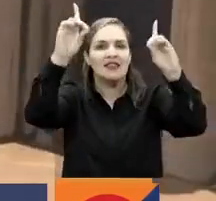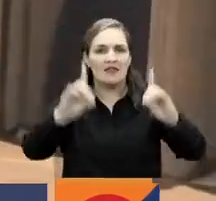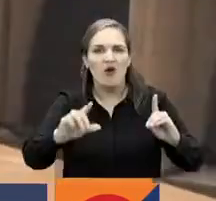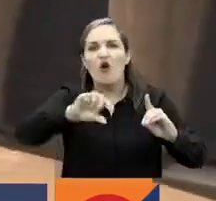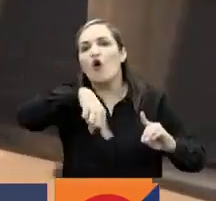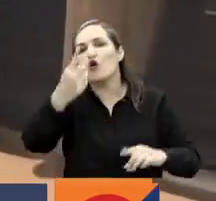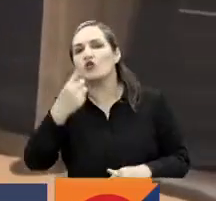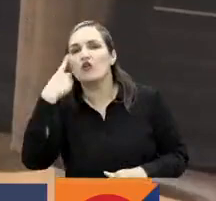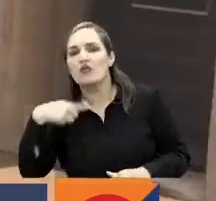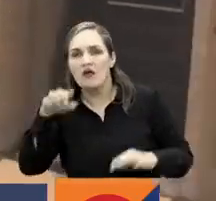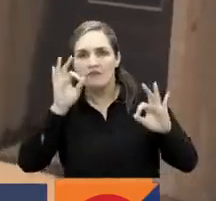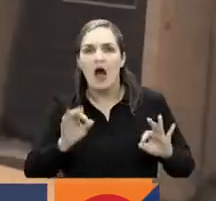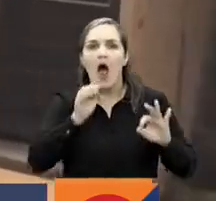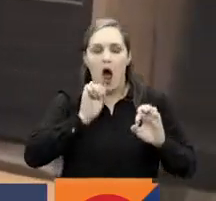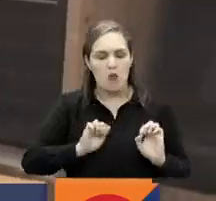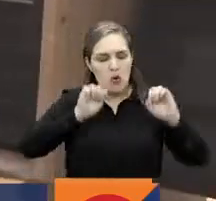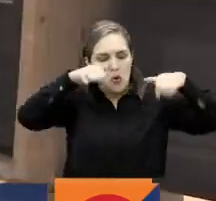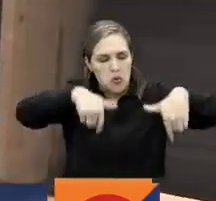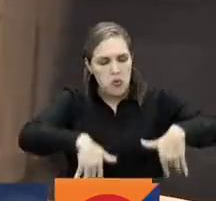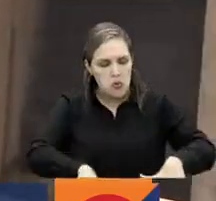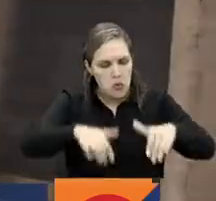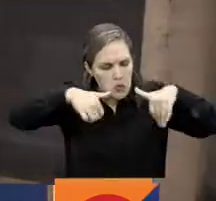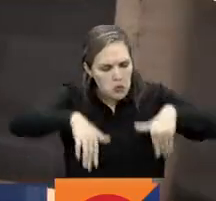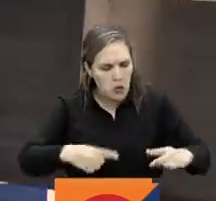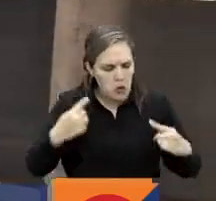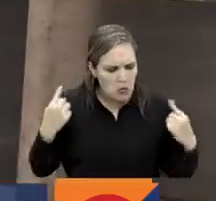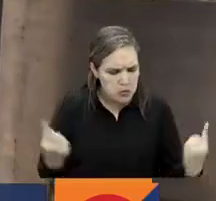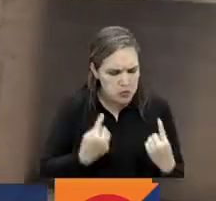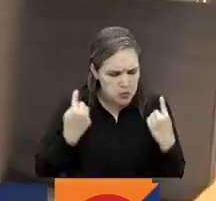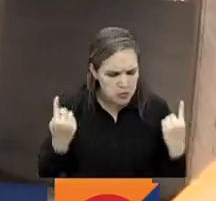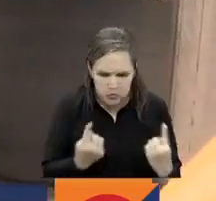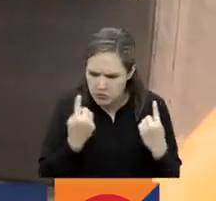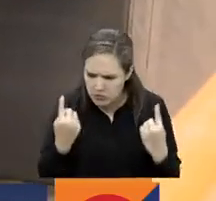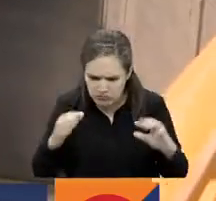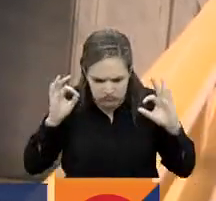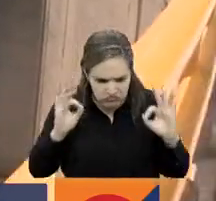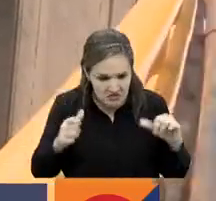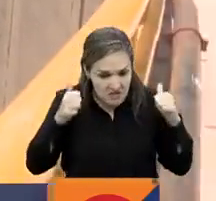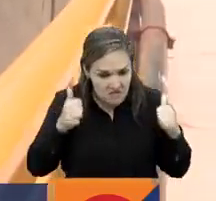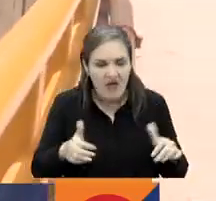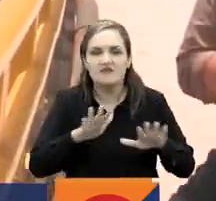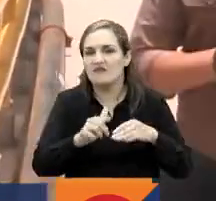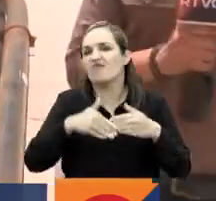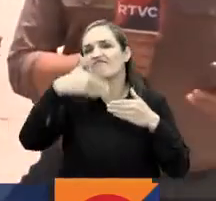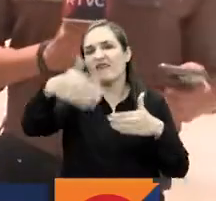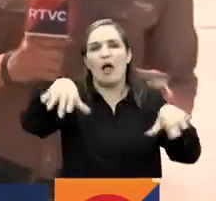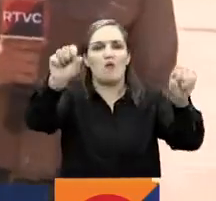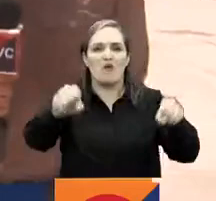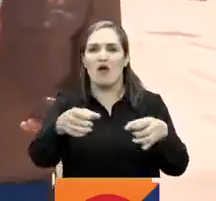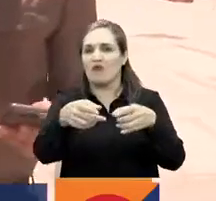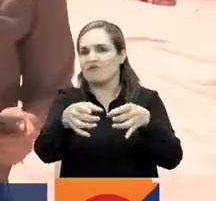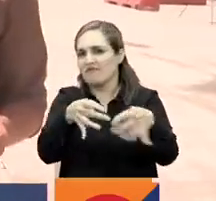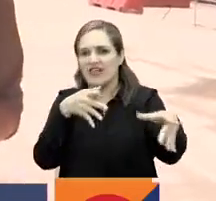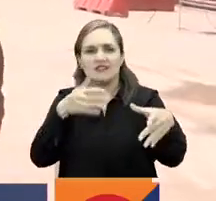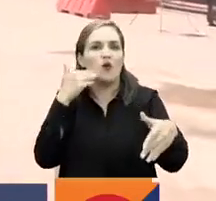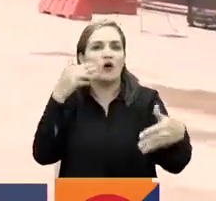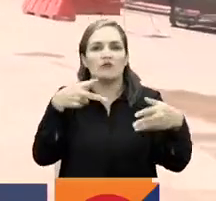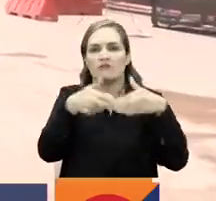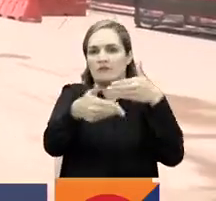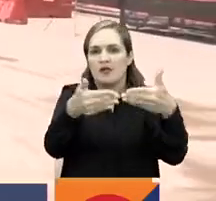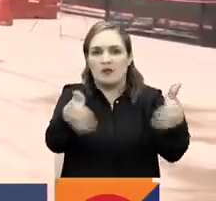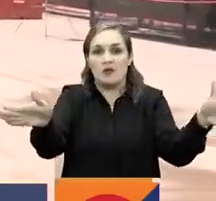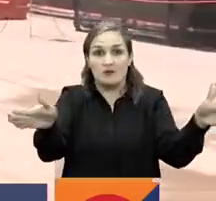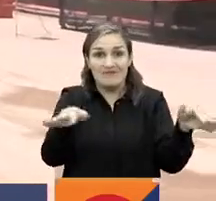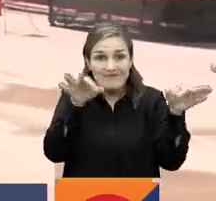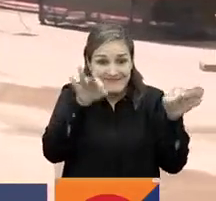energía y luego dar pistas de la fecha oficial de la inauguración. Recordemos que este proyecto generaría el